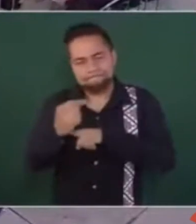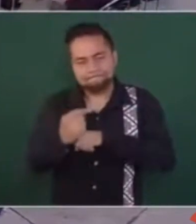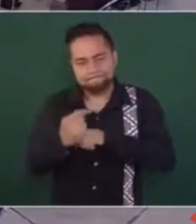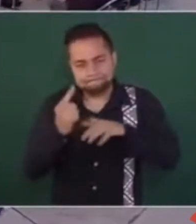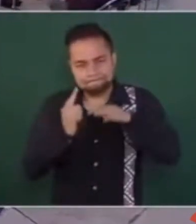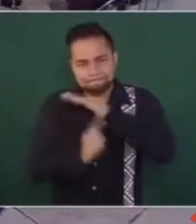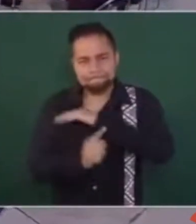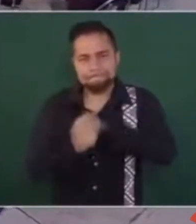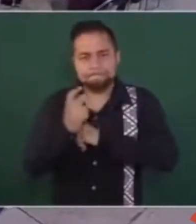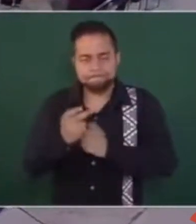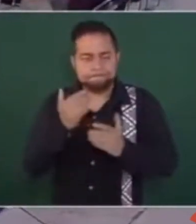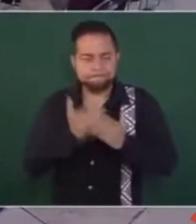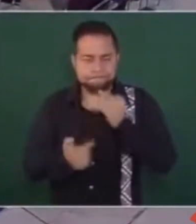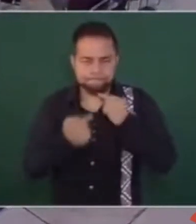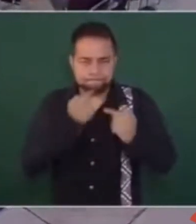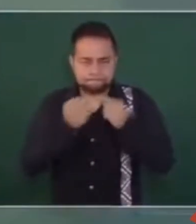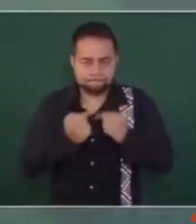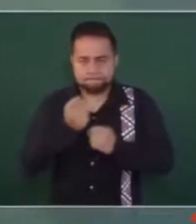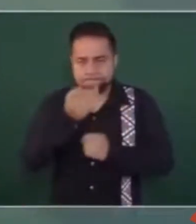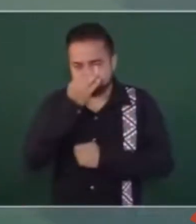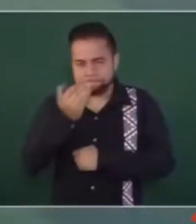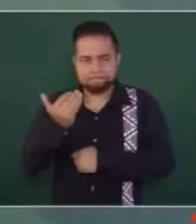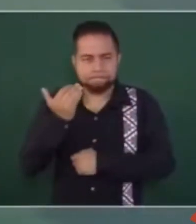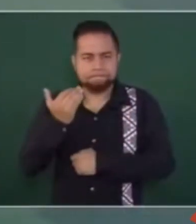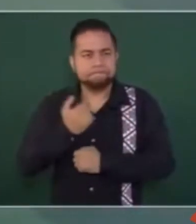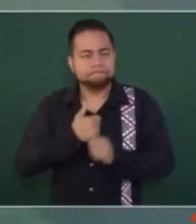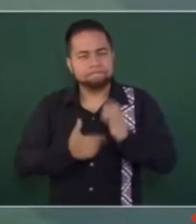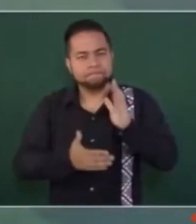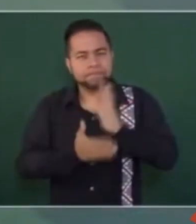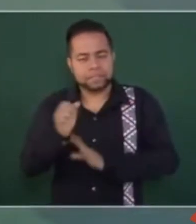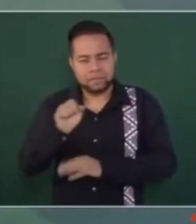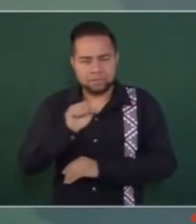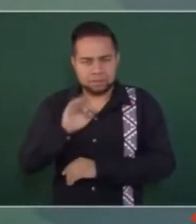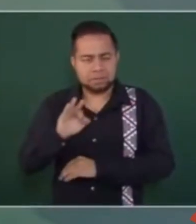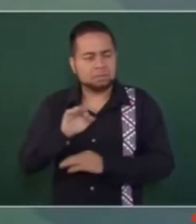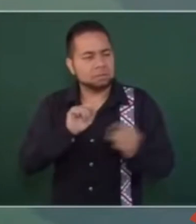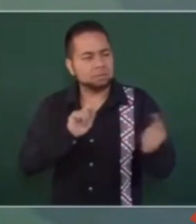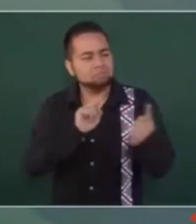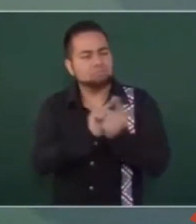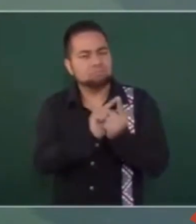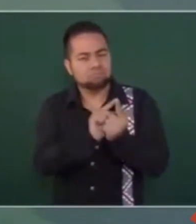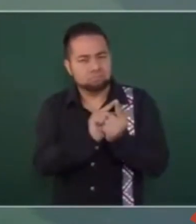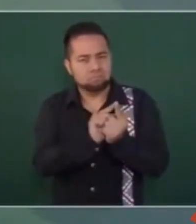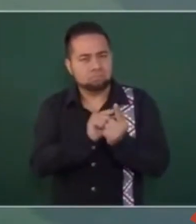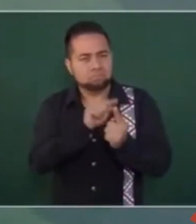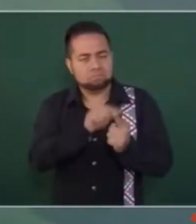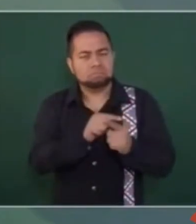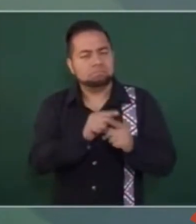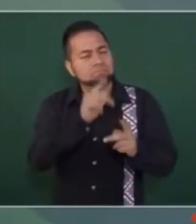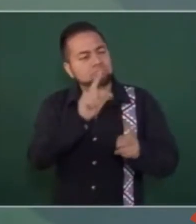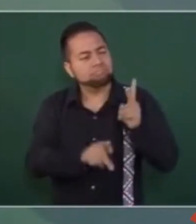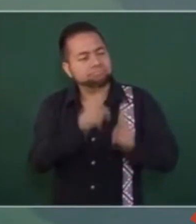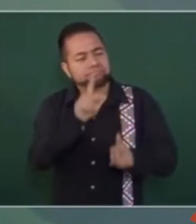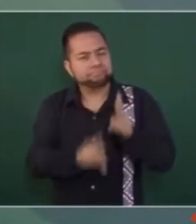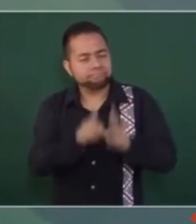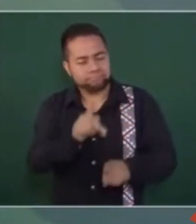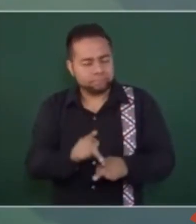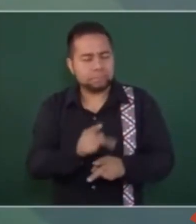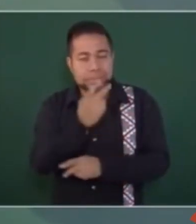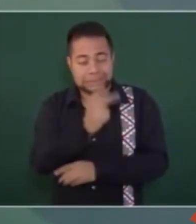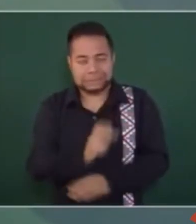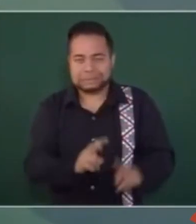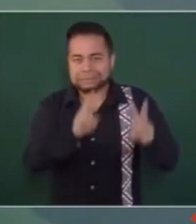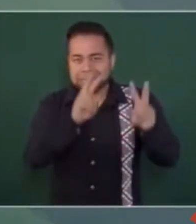estamos. Ahora que fui a San Francisco, que nos encontramos, que platicamos, tratamos